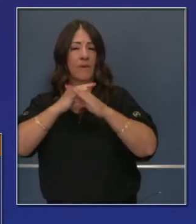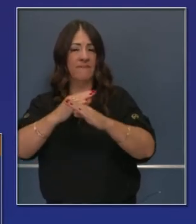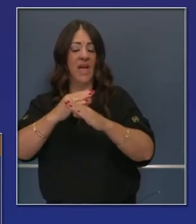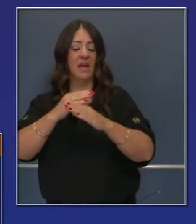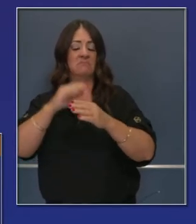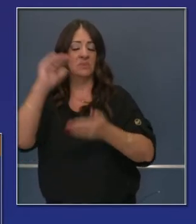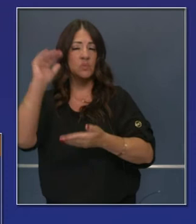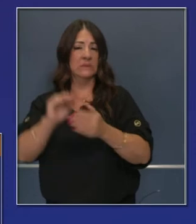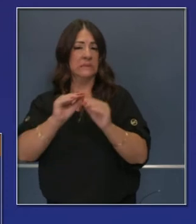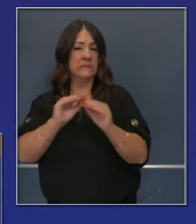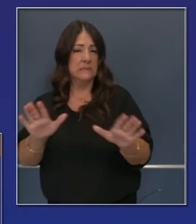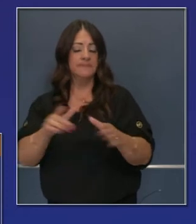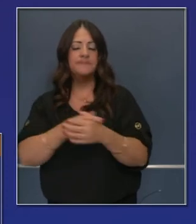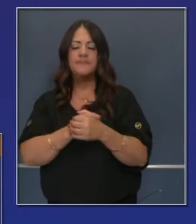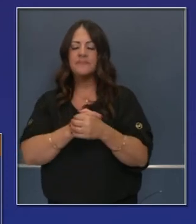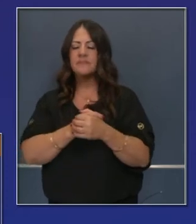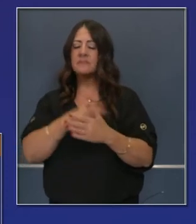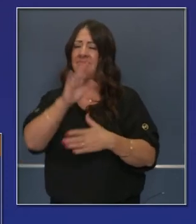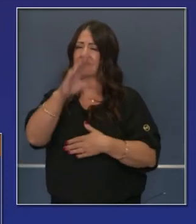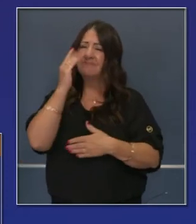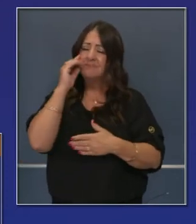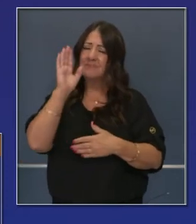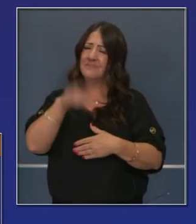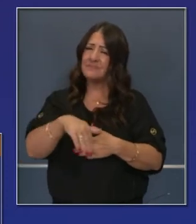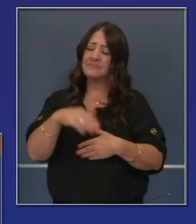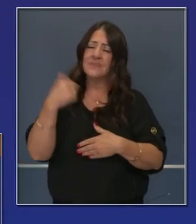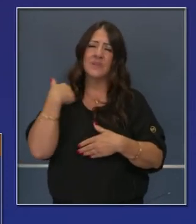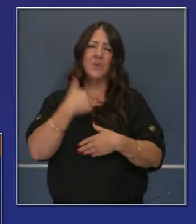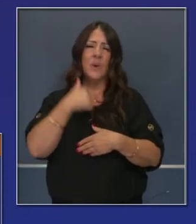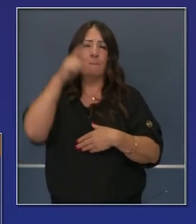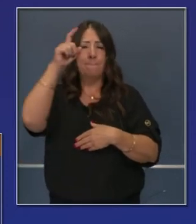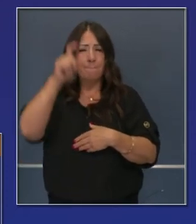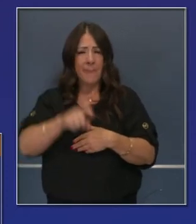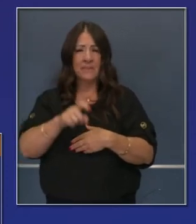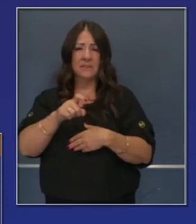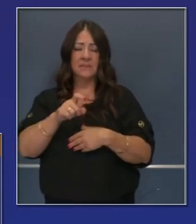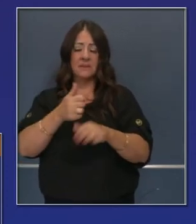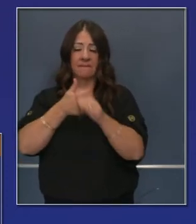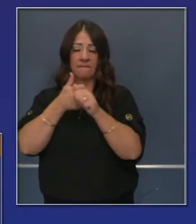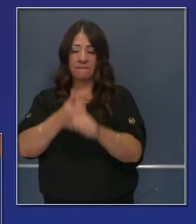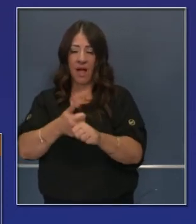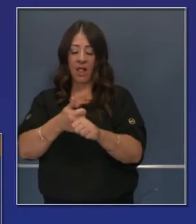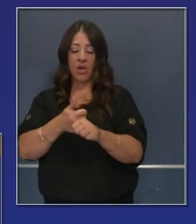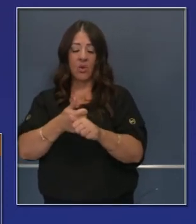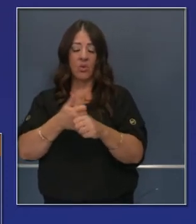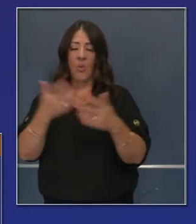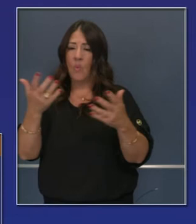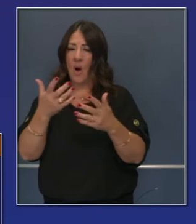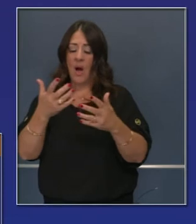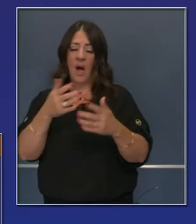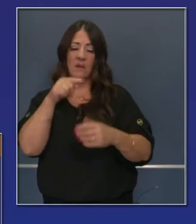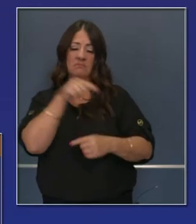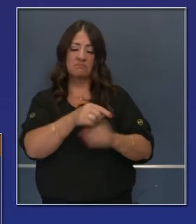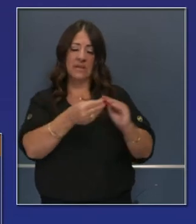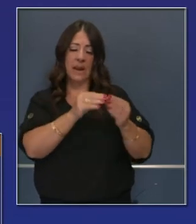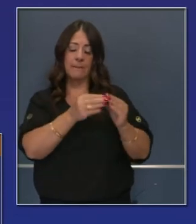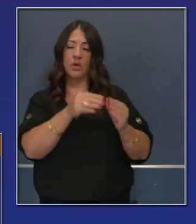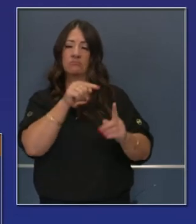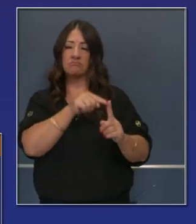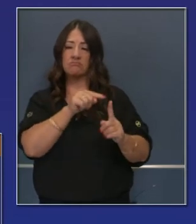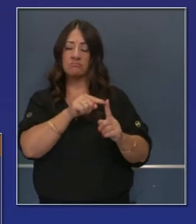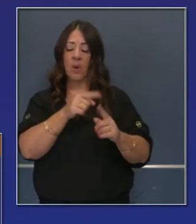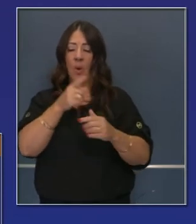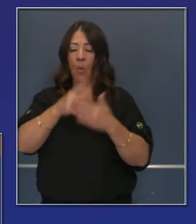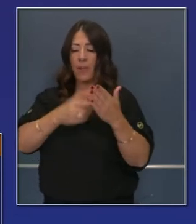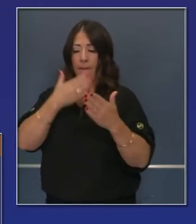industrias. Y esperamos que eso les permitirá reconocer que nuestra terquedad se refiere más